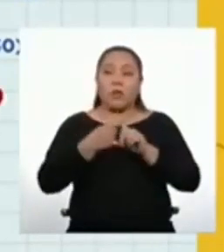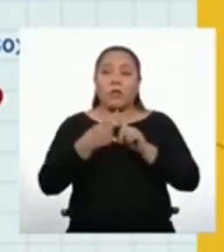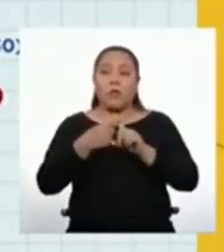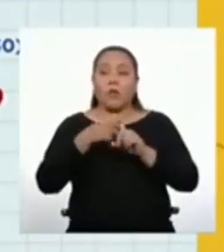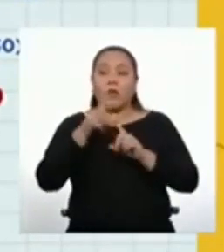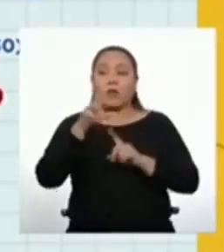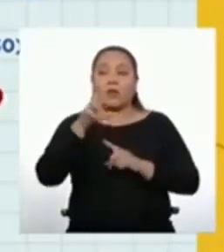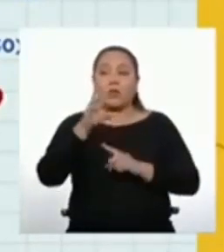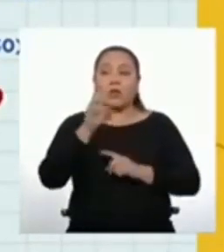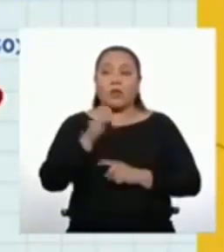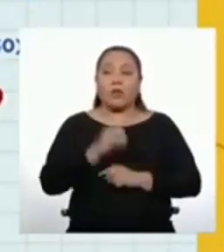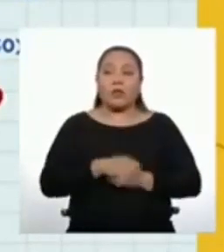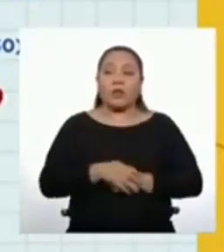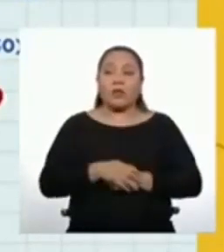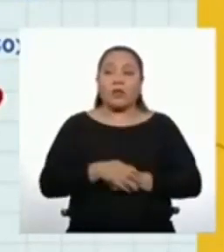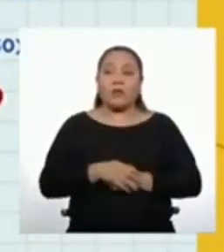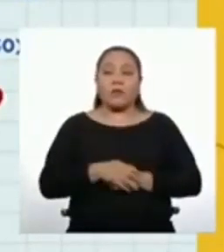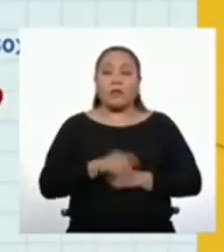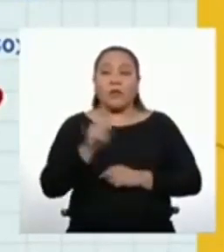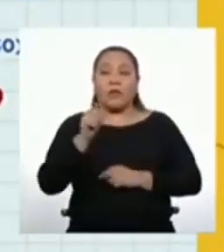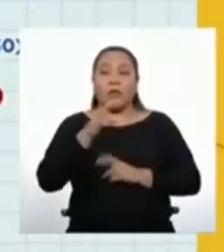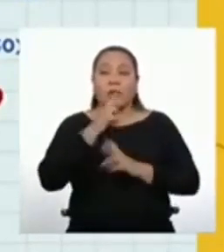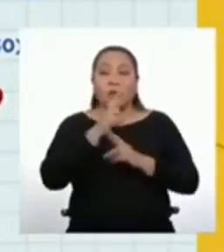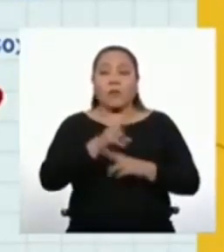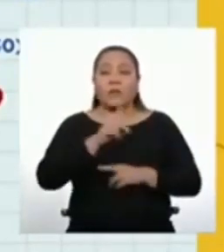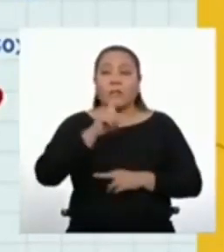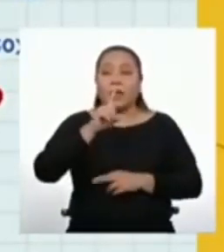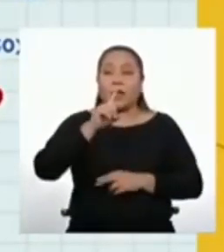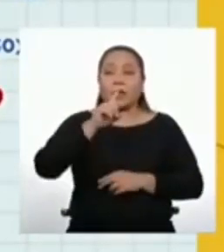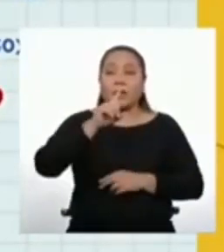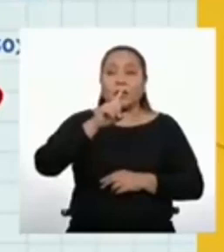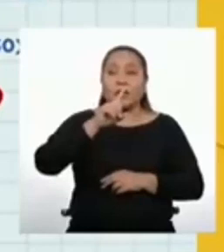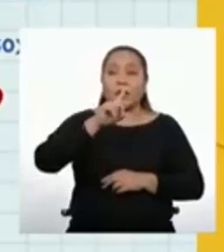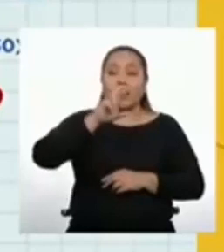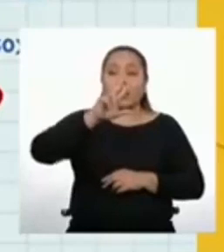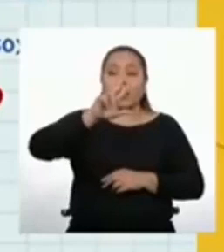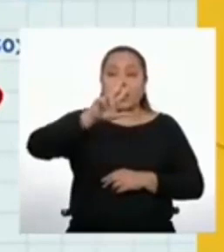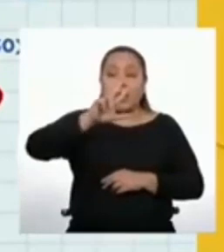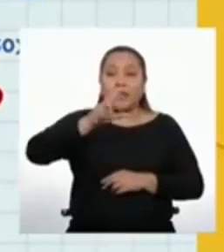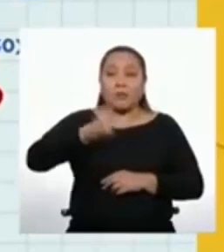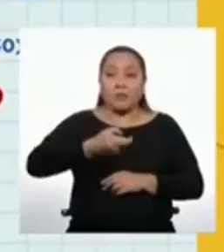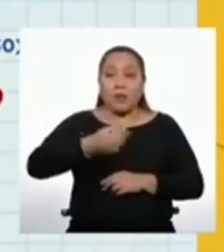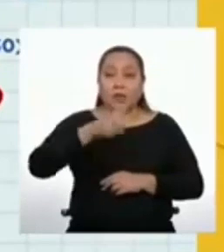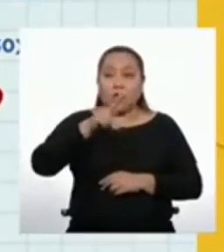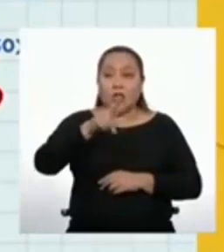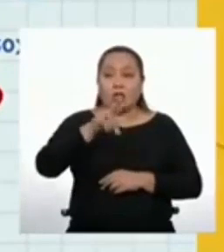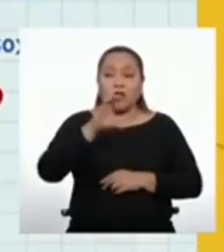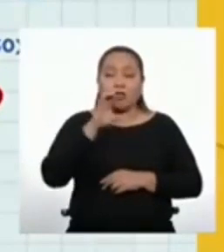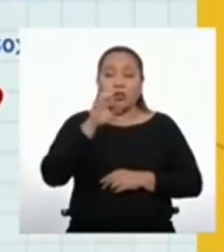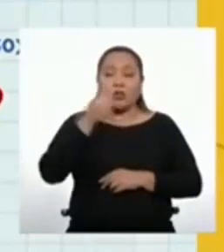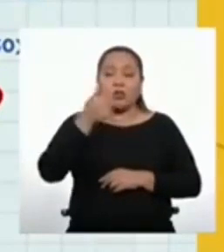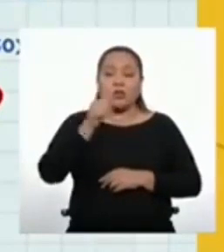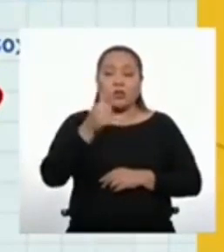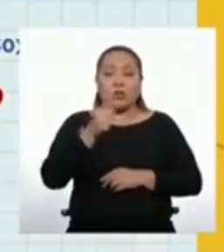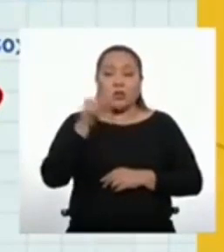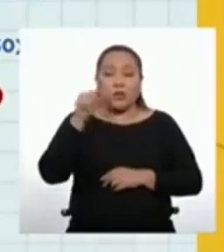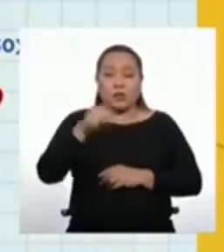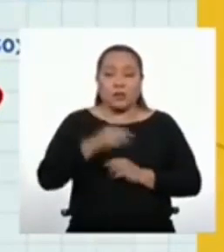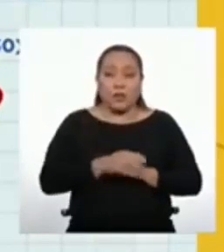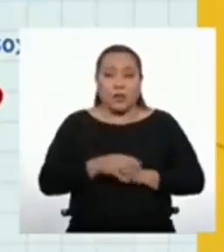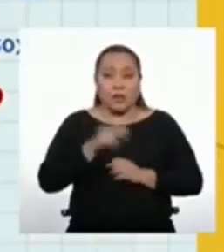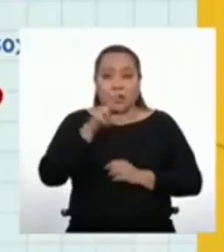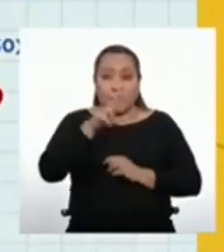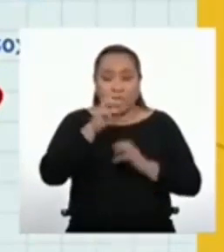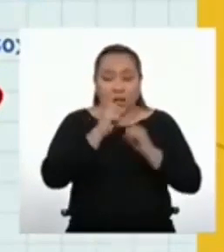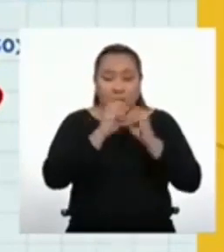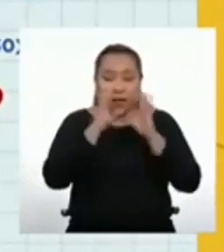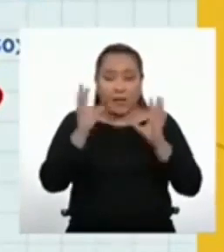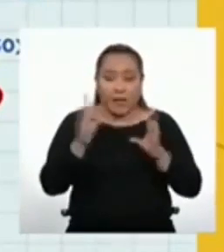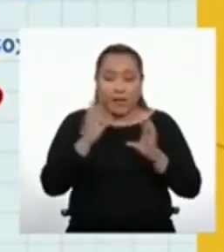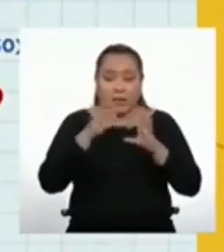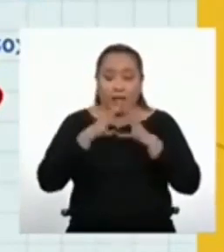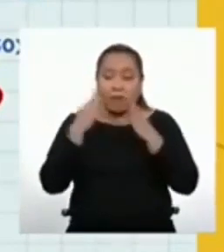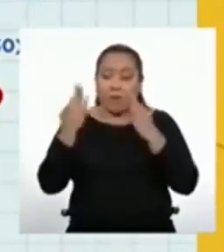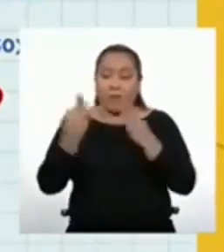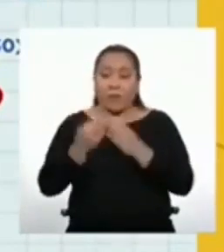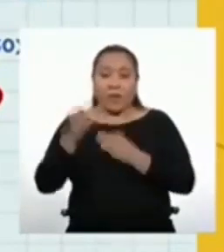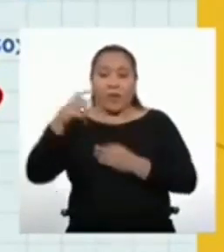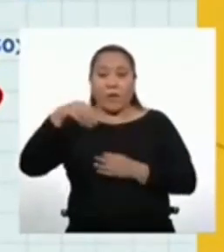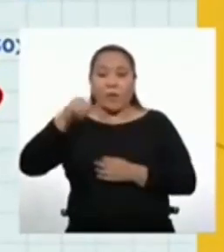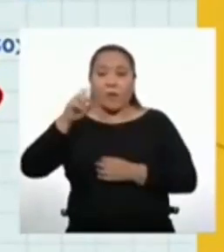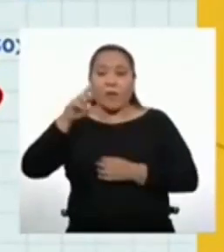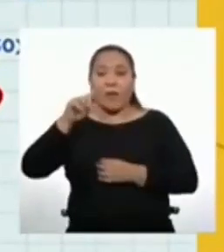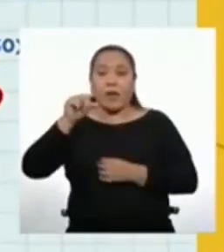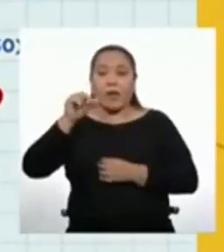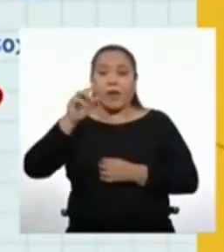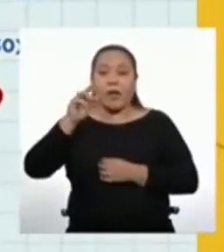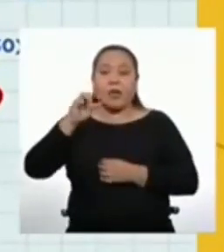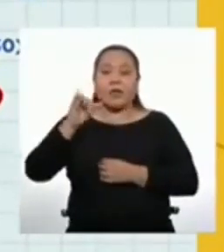es 3.210. ¡Genial! Hemos resuelto la ecuación. En 30 días, la familia de la señora Margarita